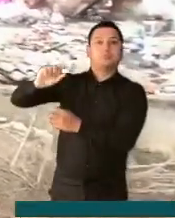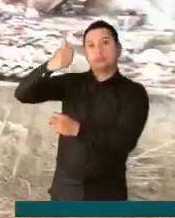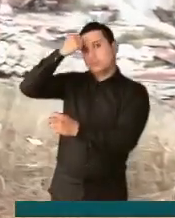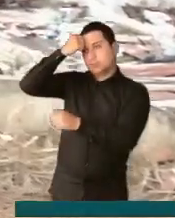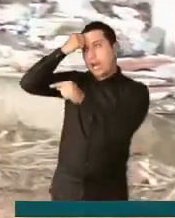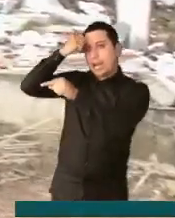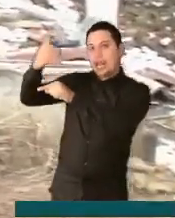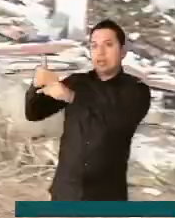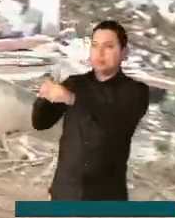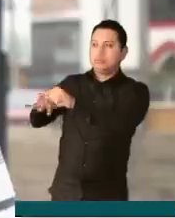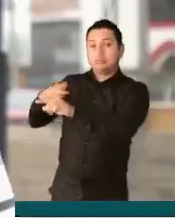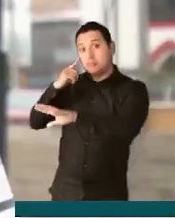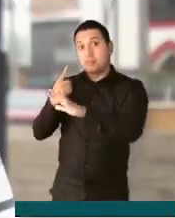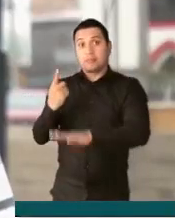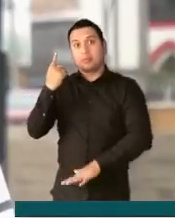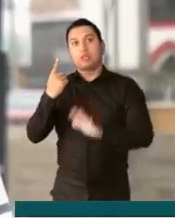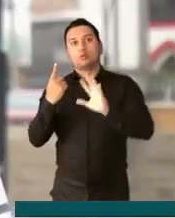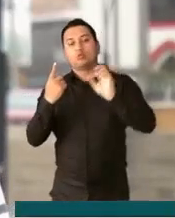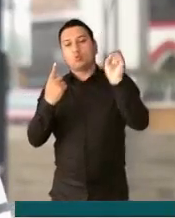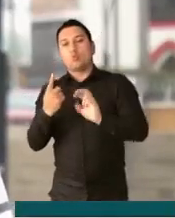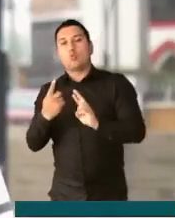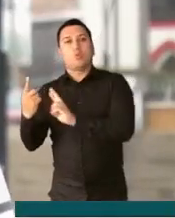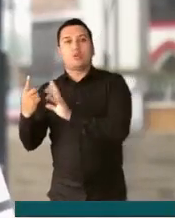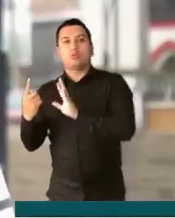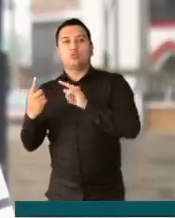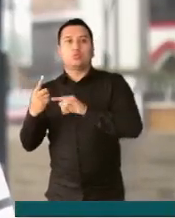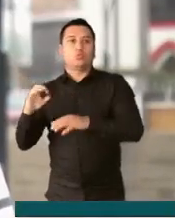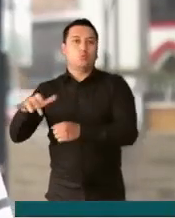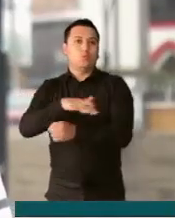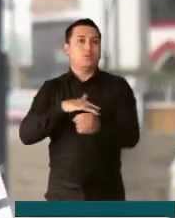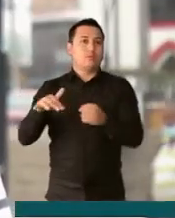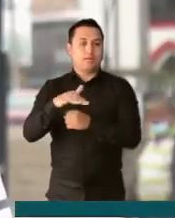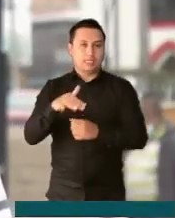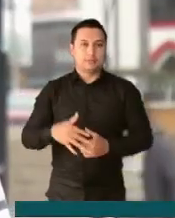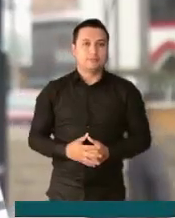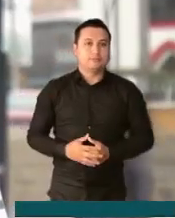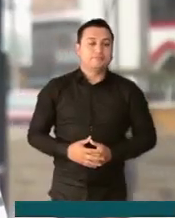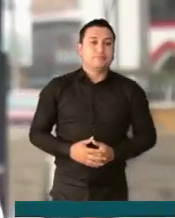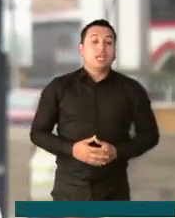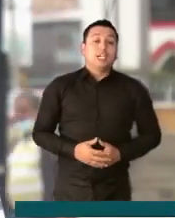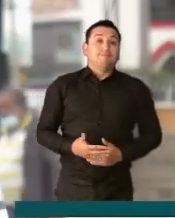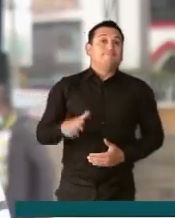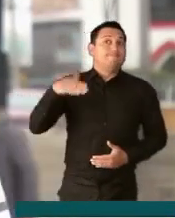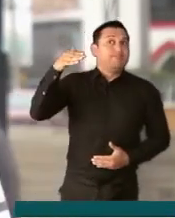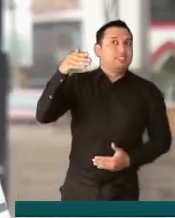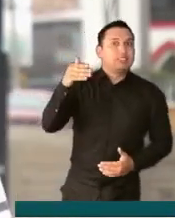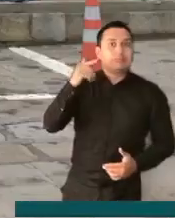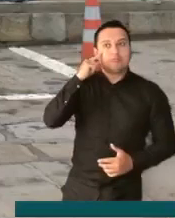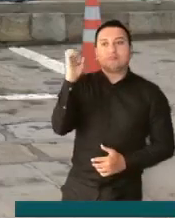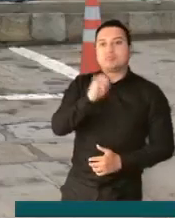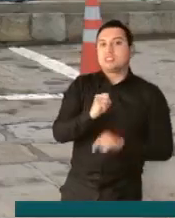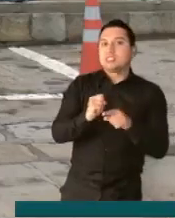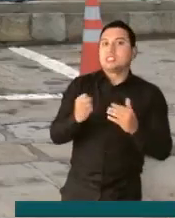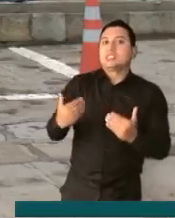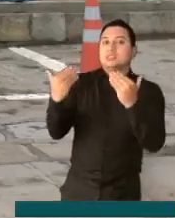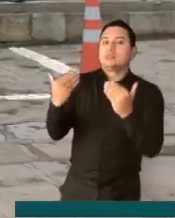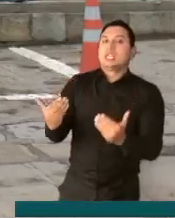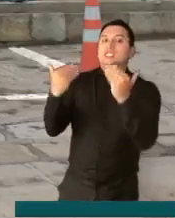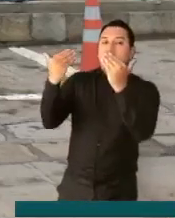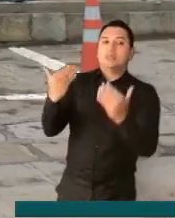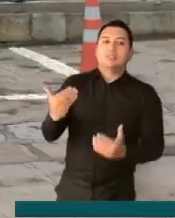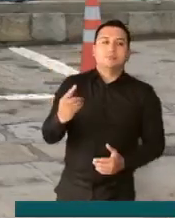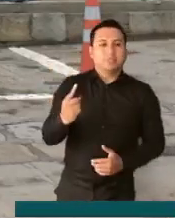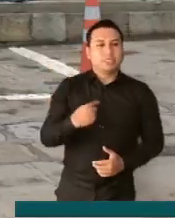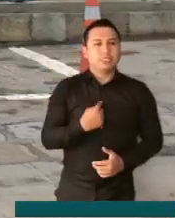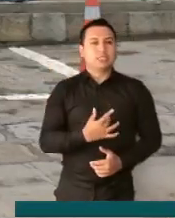de Cundinamarca. Es algo importante para el municipio, porque además adelante se irán a ver los beneficios, pero yo considero que de pronto